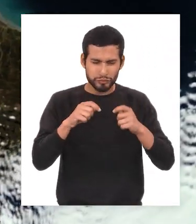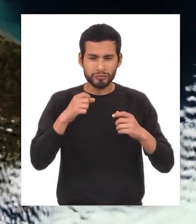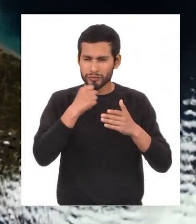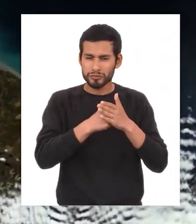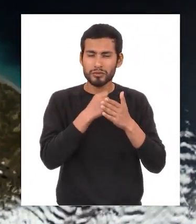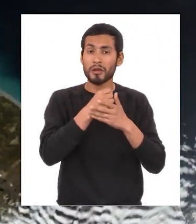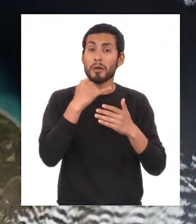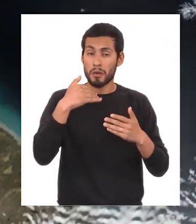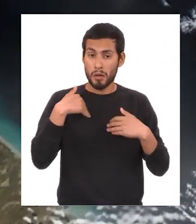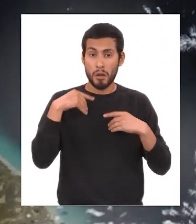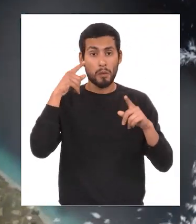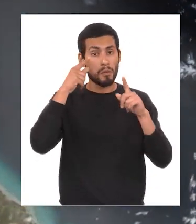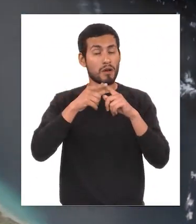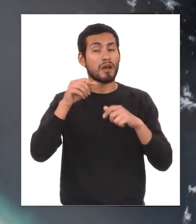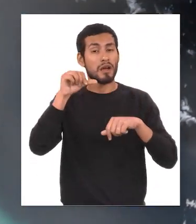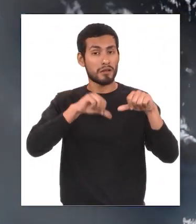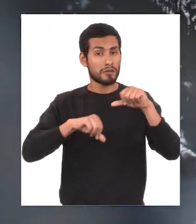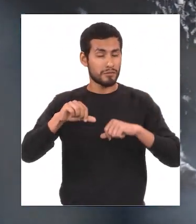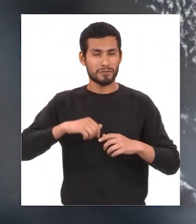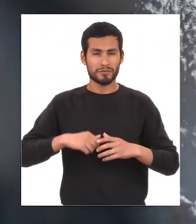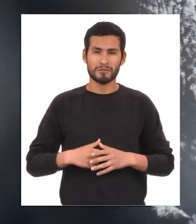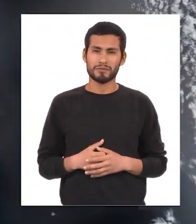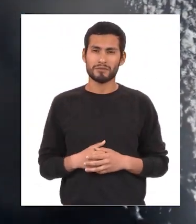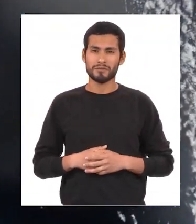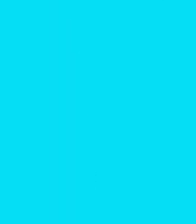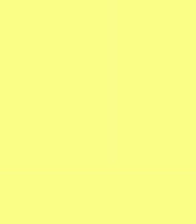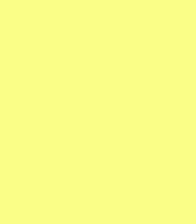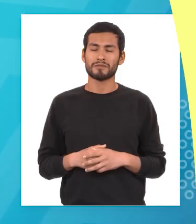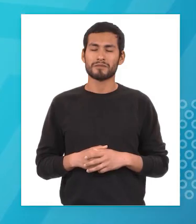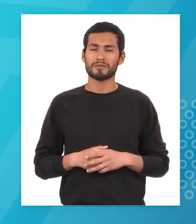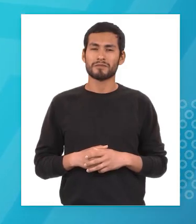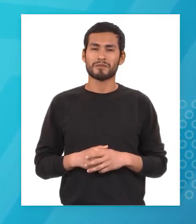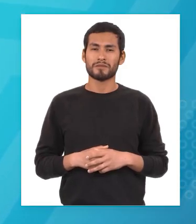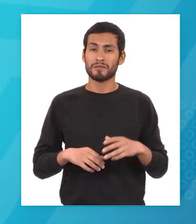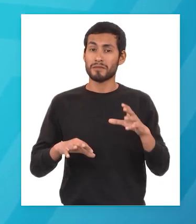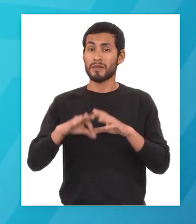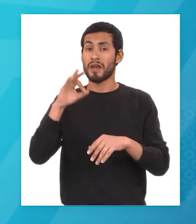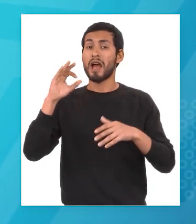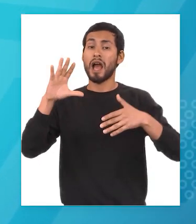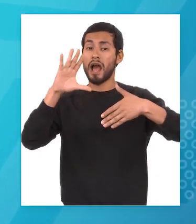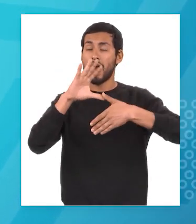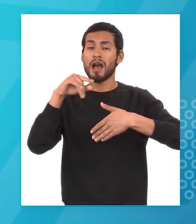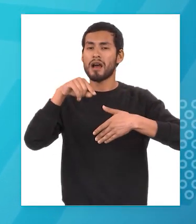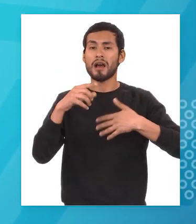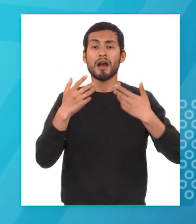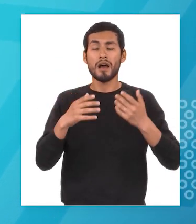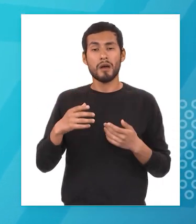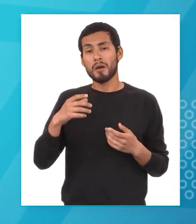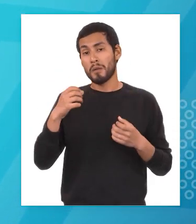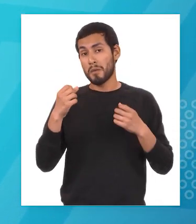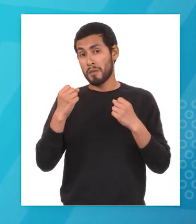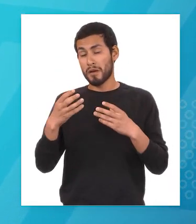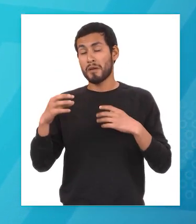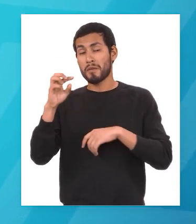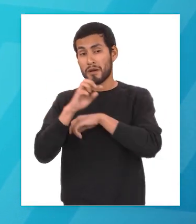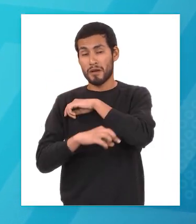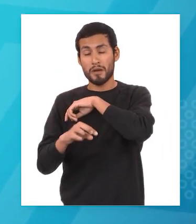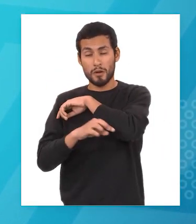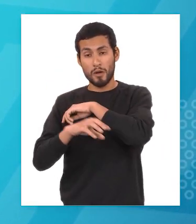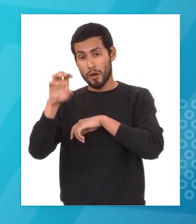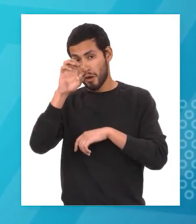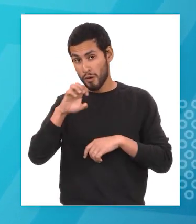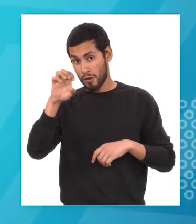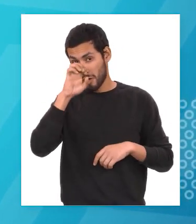por tener un propósito científico el descubrimiento de américa provocó que países